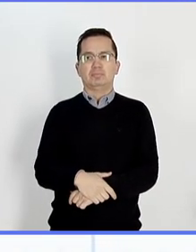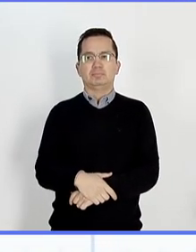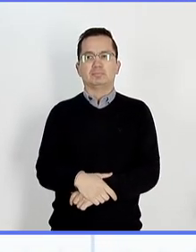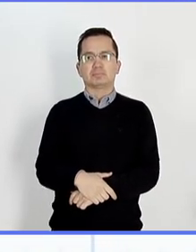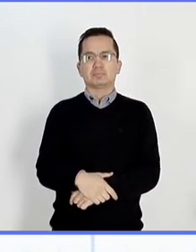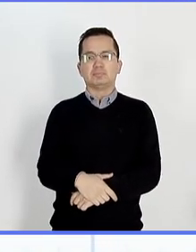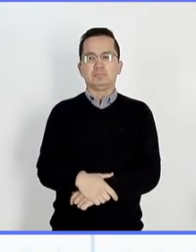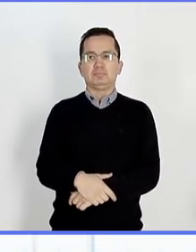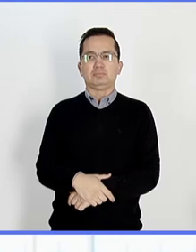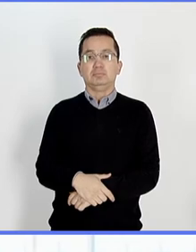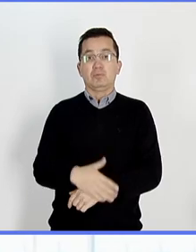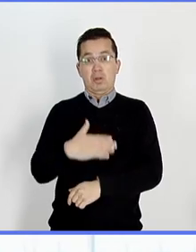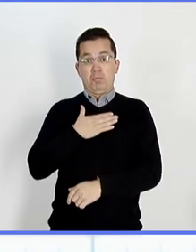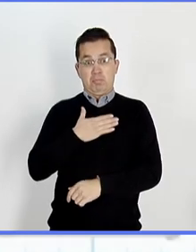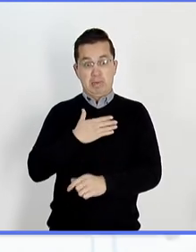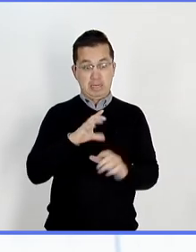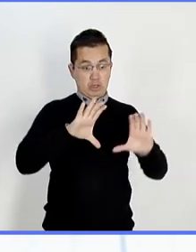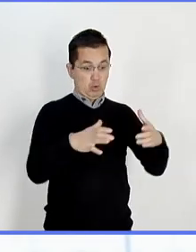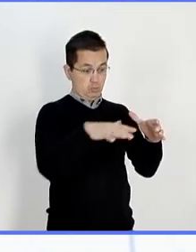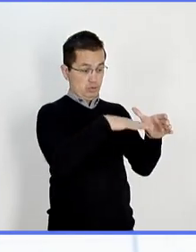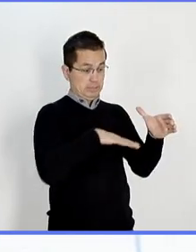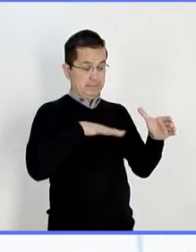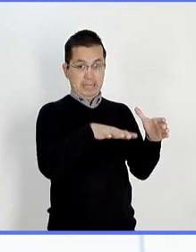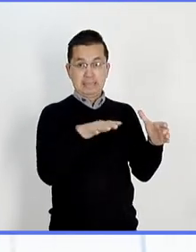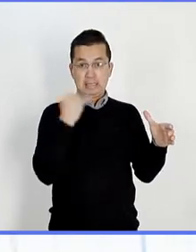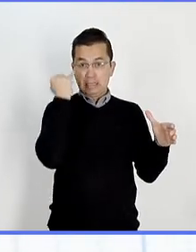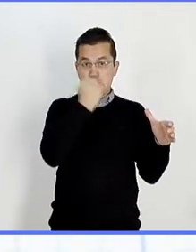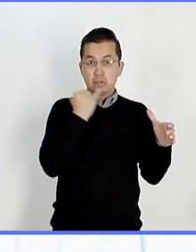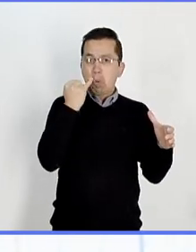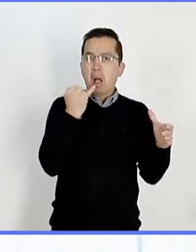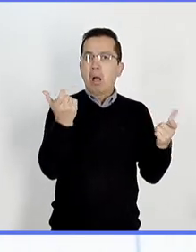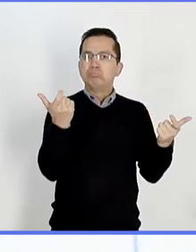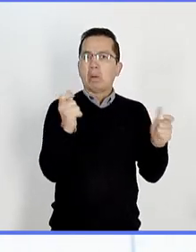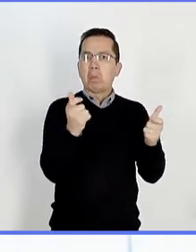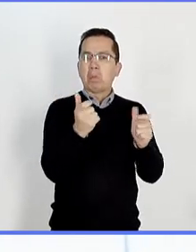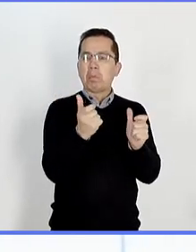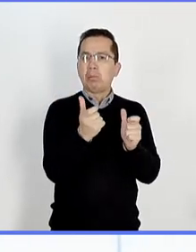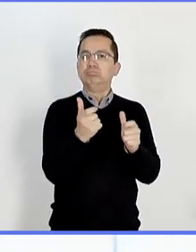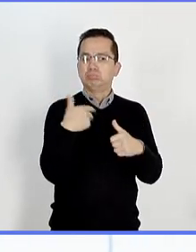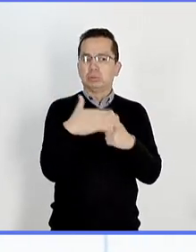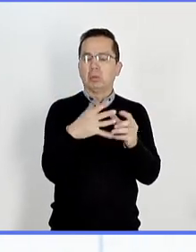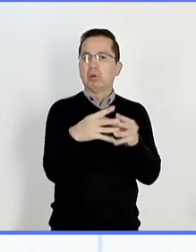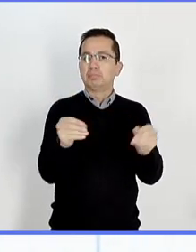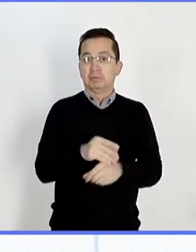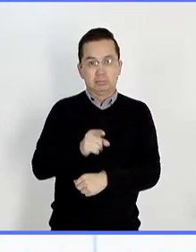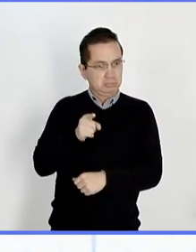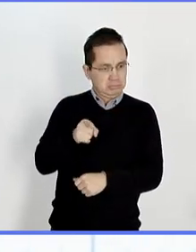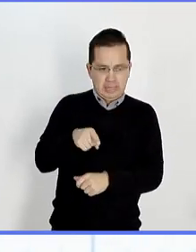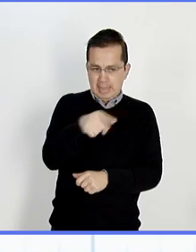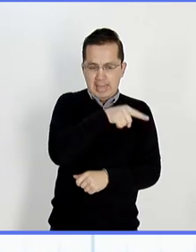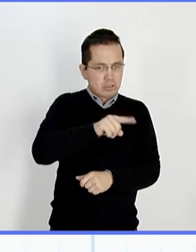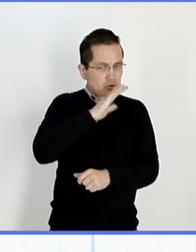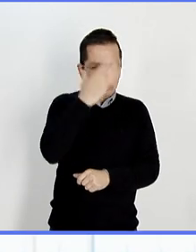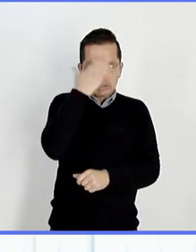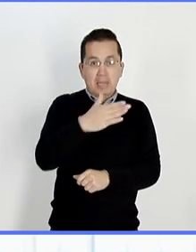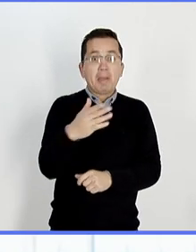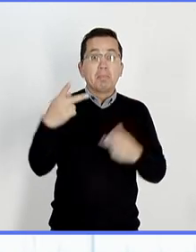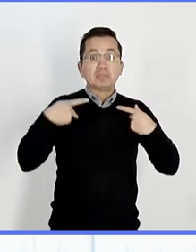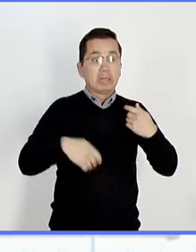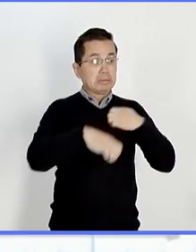La lengua Mazahua en mi comunidad está en situación crítica. Ellos mismos lo han dicho y ellos mismos lo saben que una vez que ellos mueran o